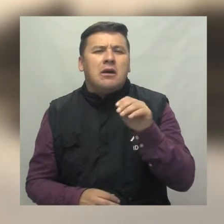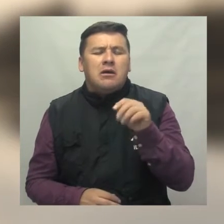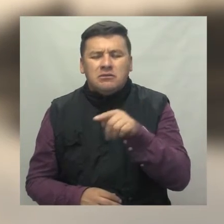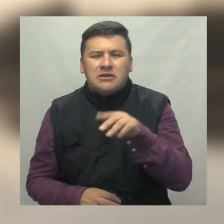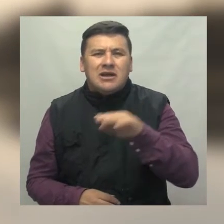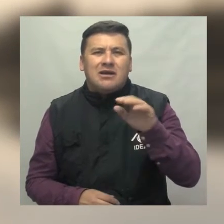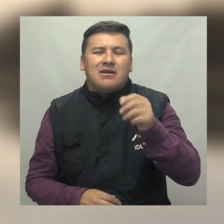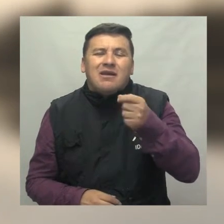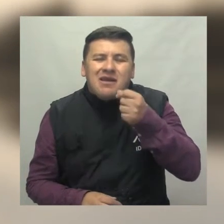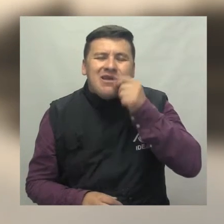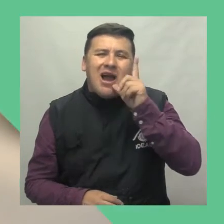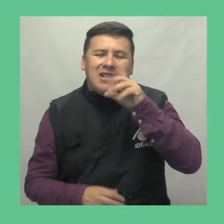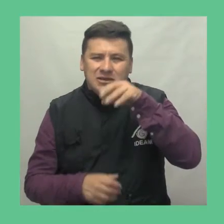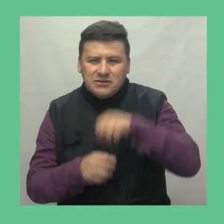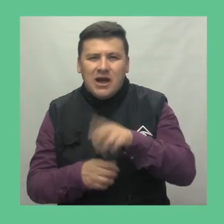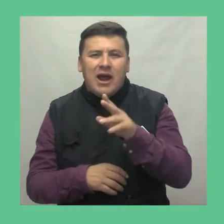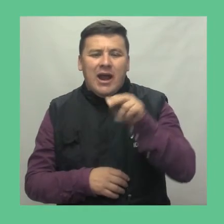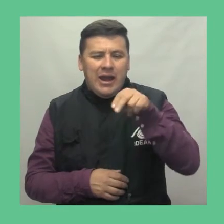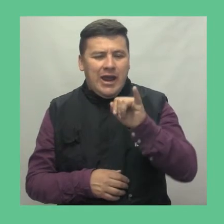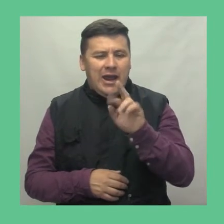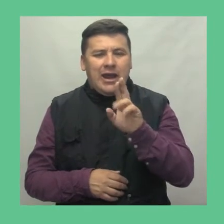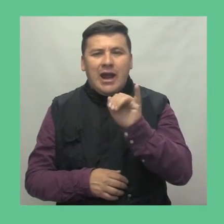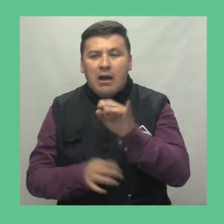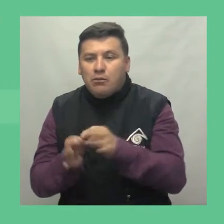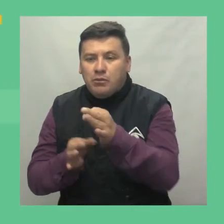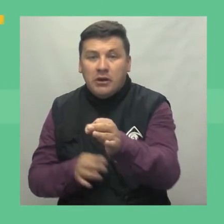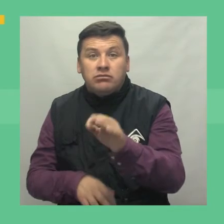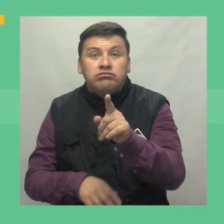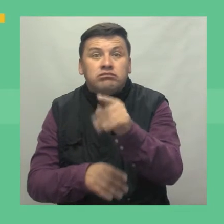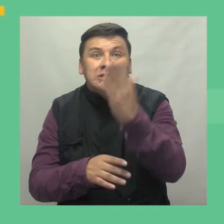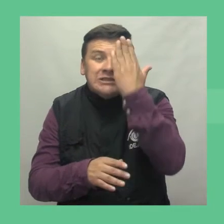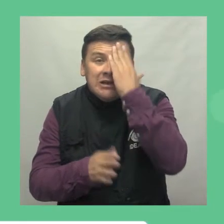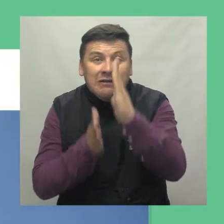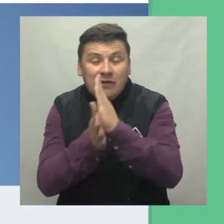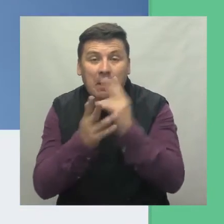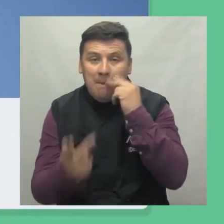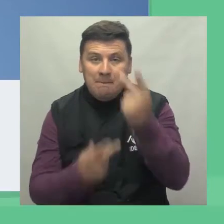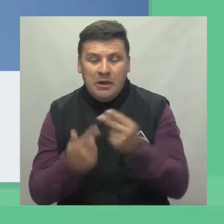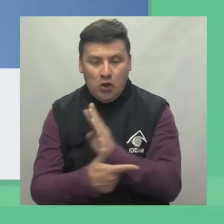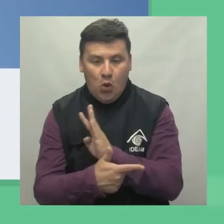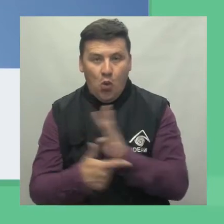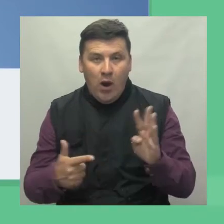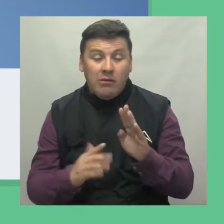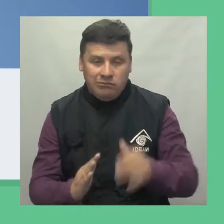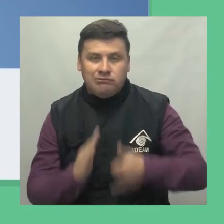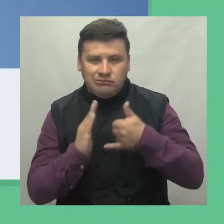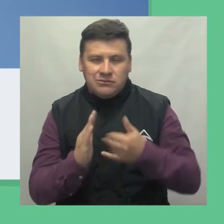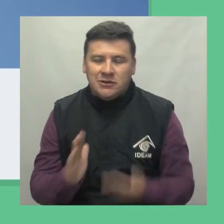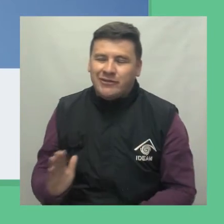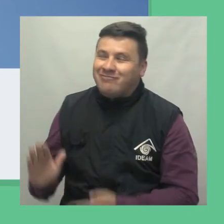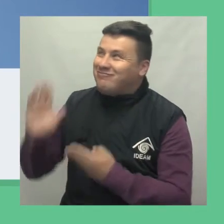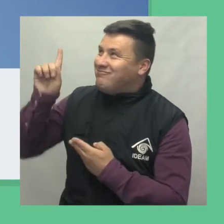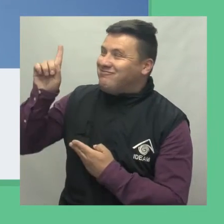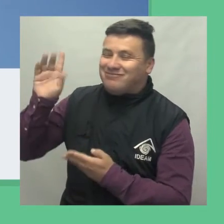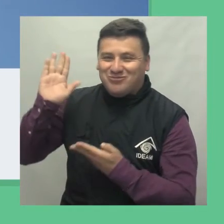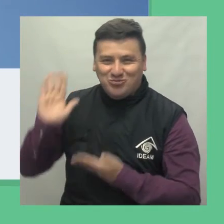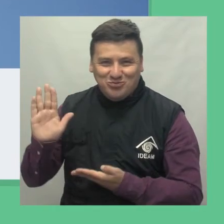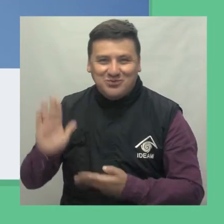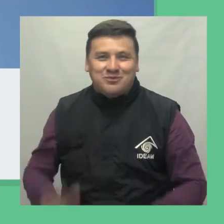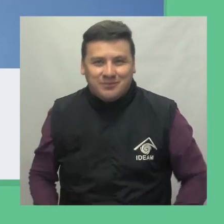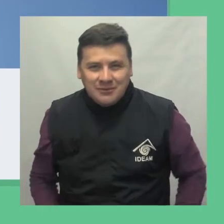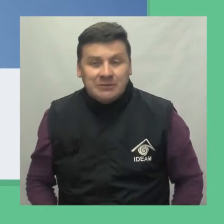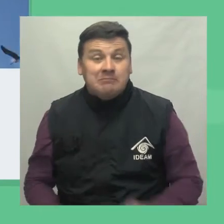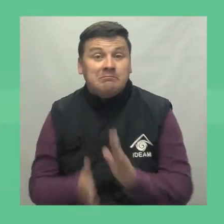departamento de Caldas en el municipio de Neira. Para mayor información sobre el pronóstico del tiempo visítenos en www.ideam.gov